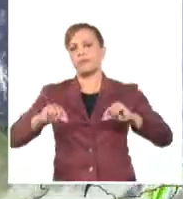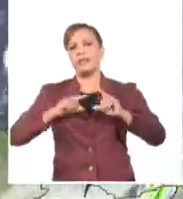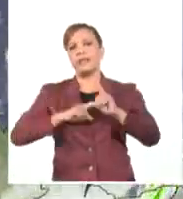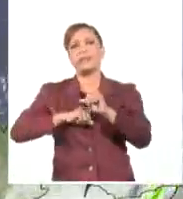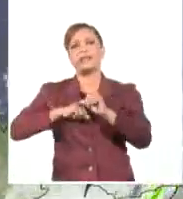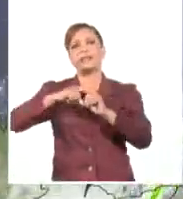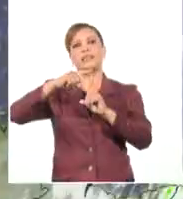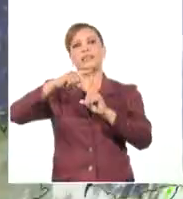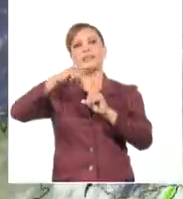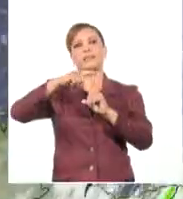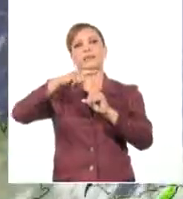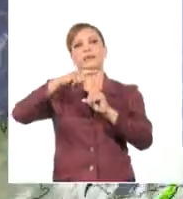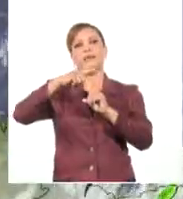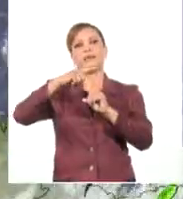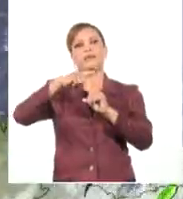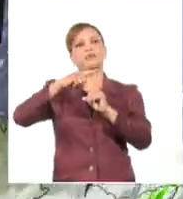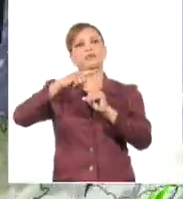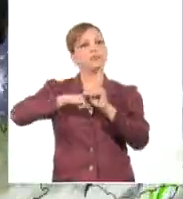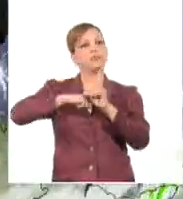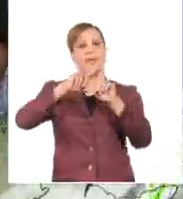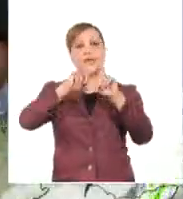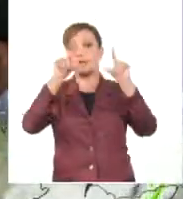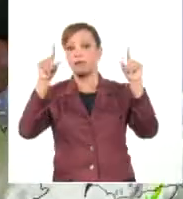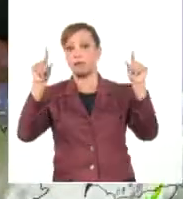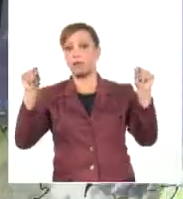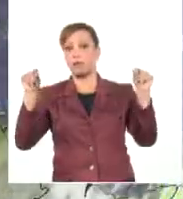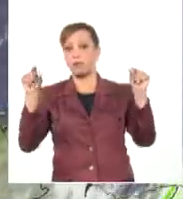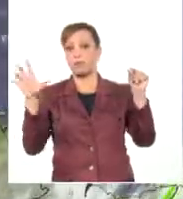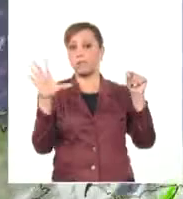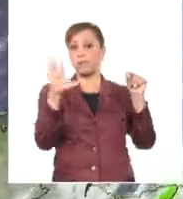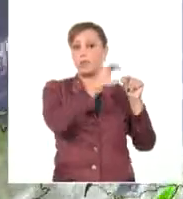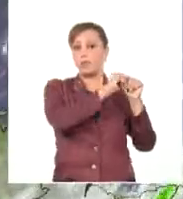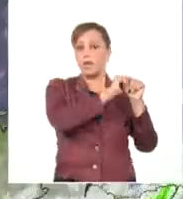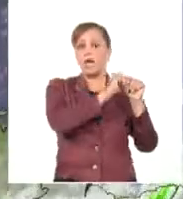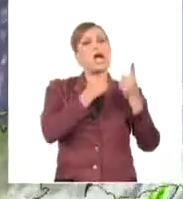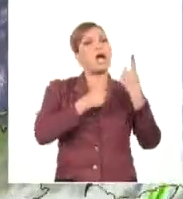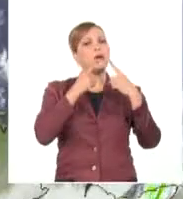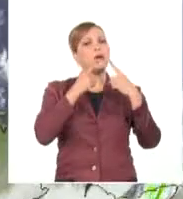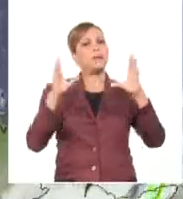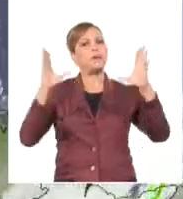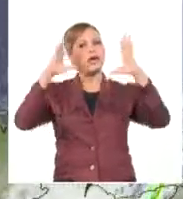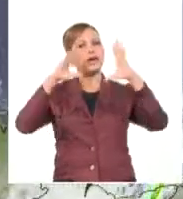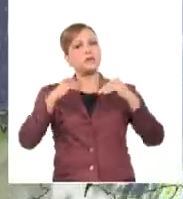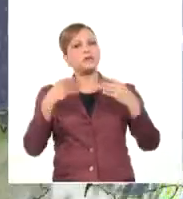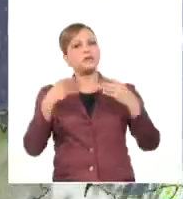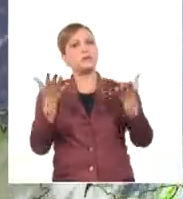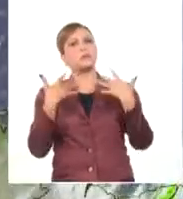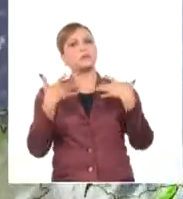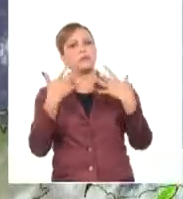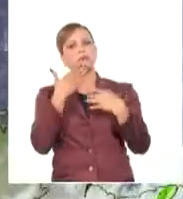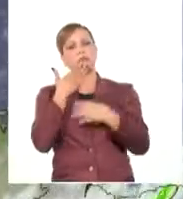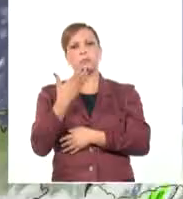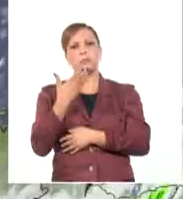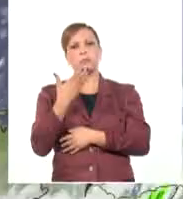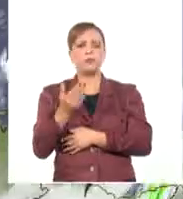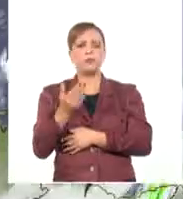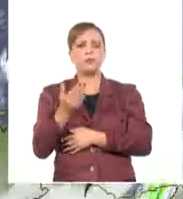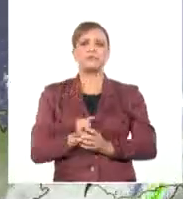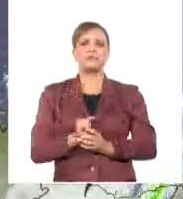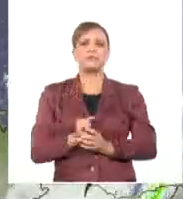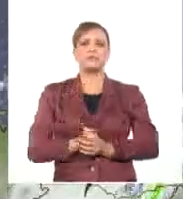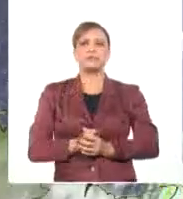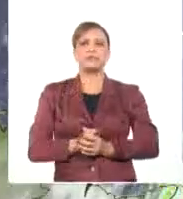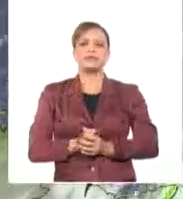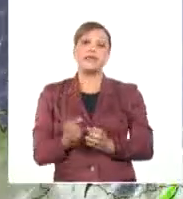ascenso en todo el territorio nacional, a pesar que la noche continúa siendo fresca en localidades del interior y sur del territorio nacional.